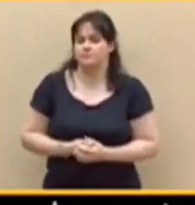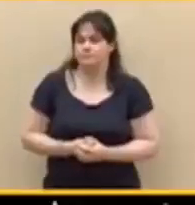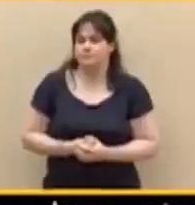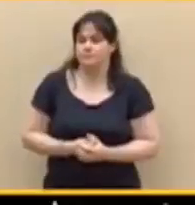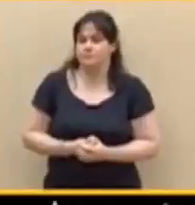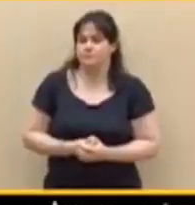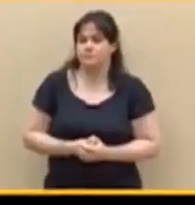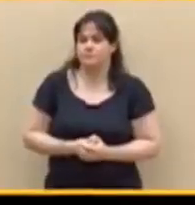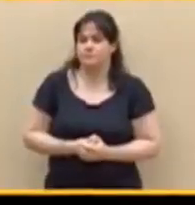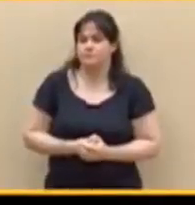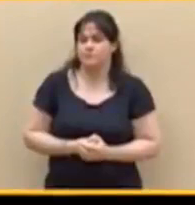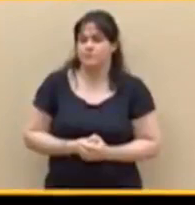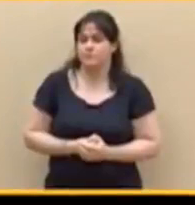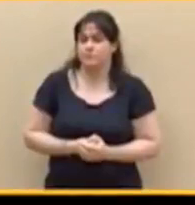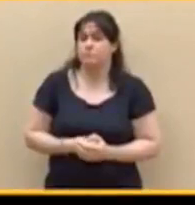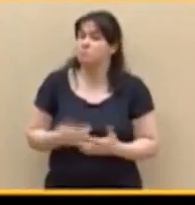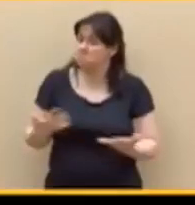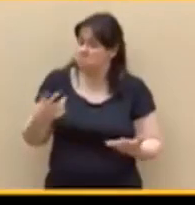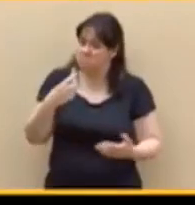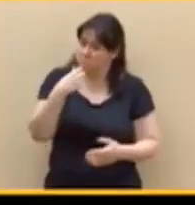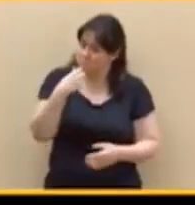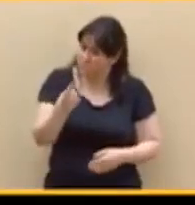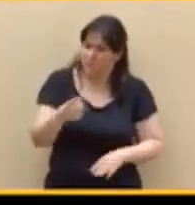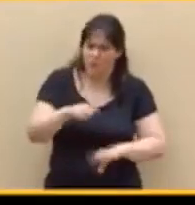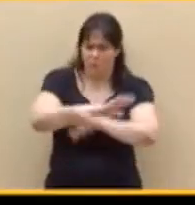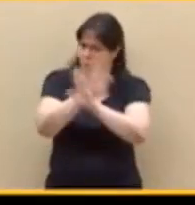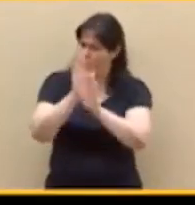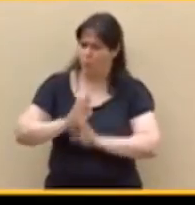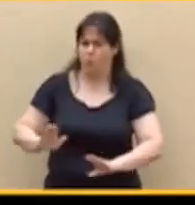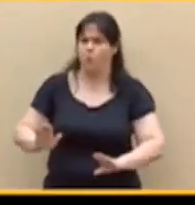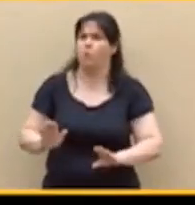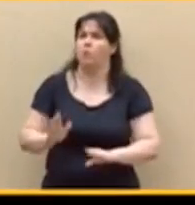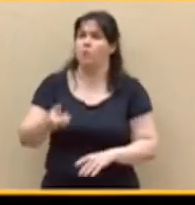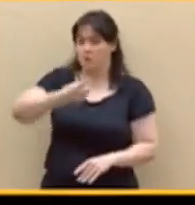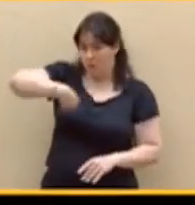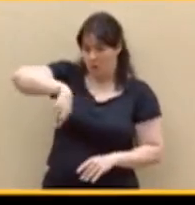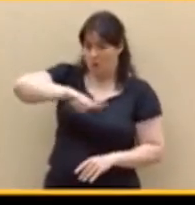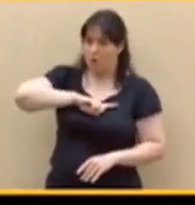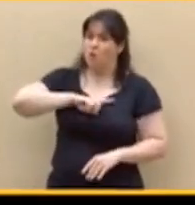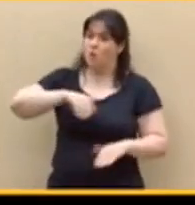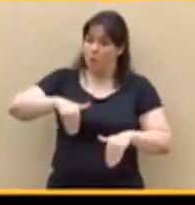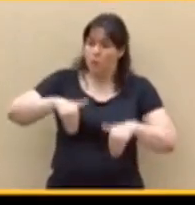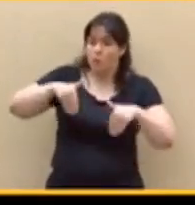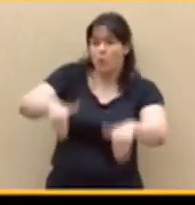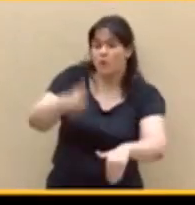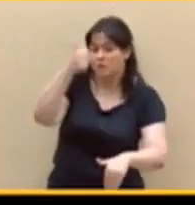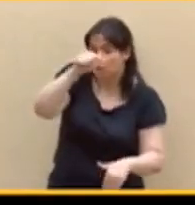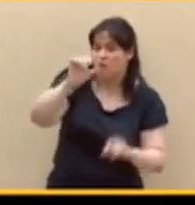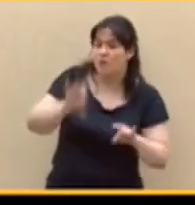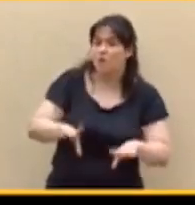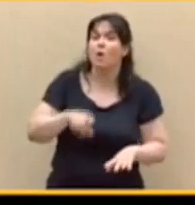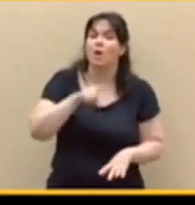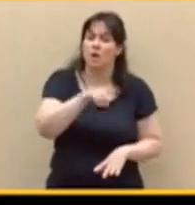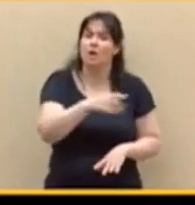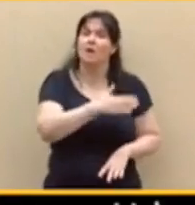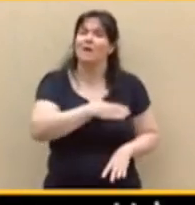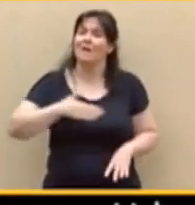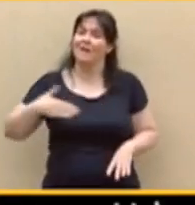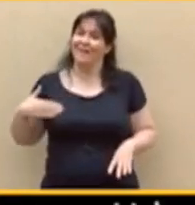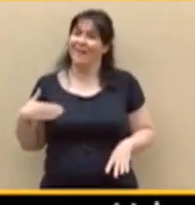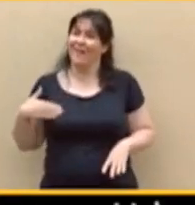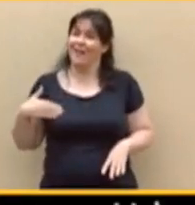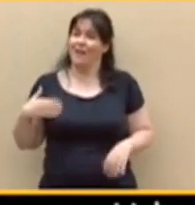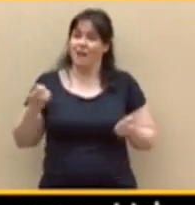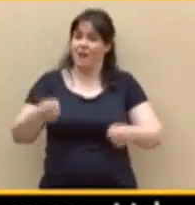Y les digo lo último. Nuestro candidato no hace como usted, que quería declarar por plasma en la Audiencia Nacional por la